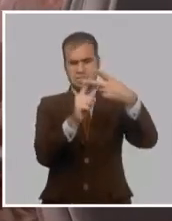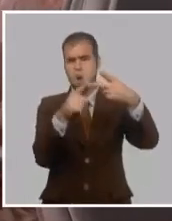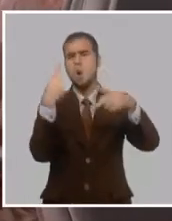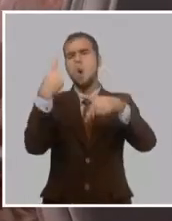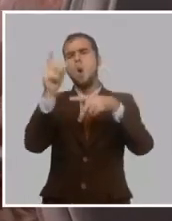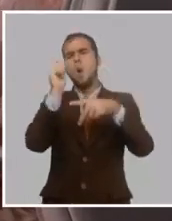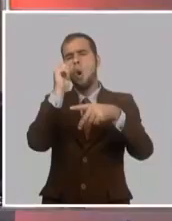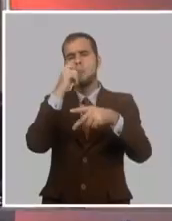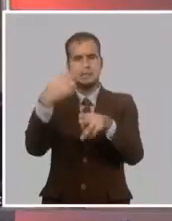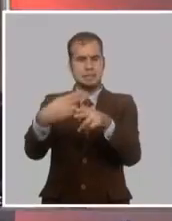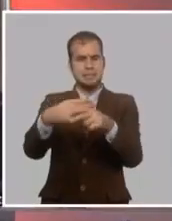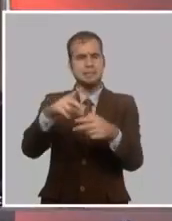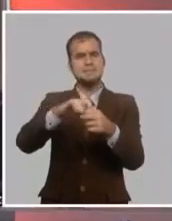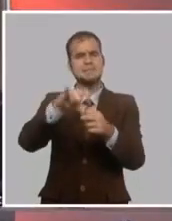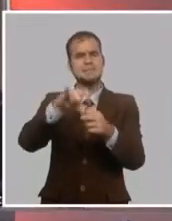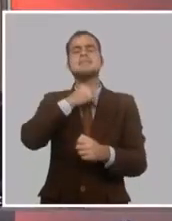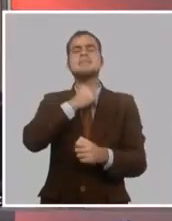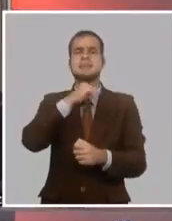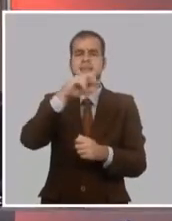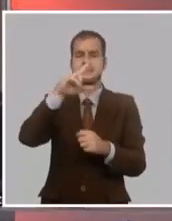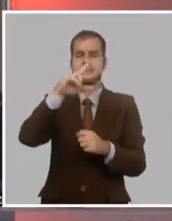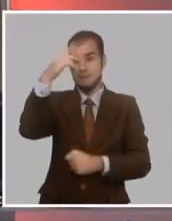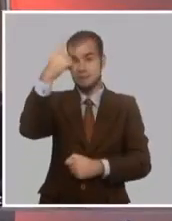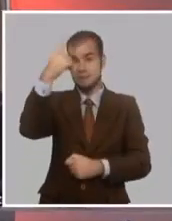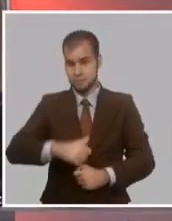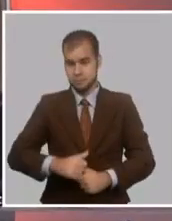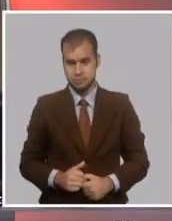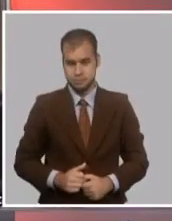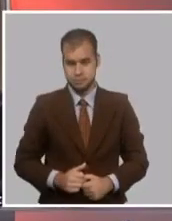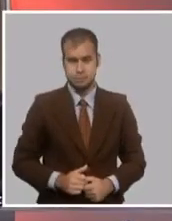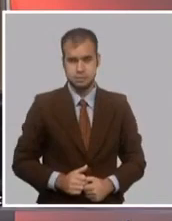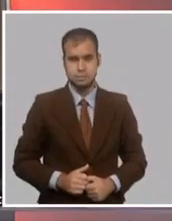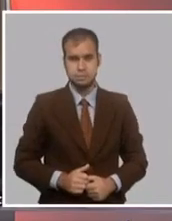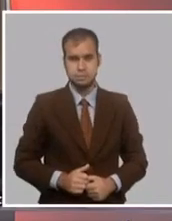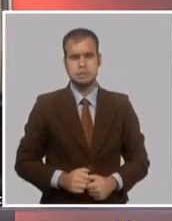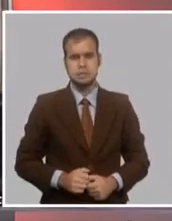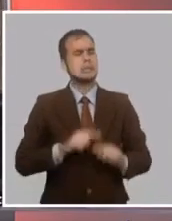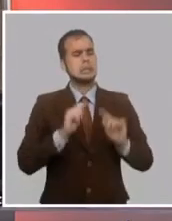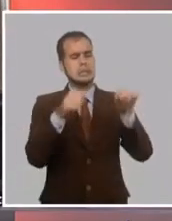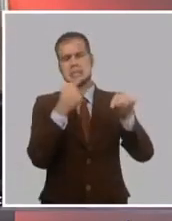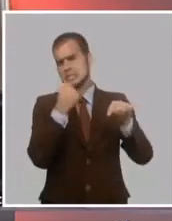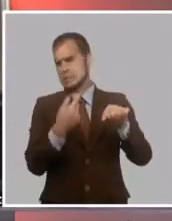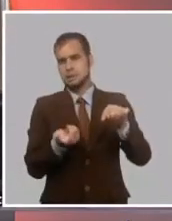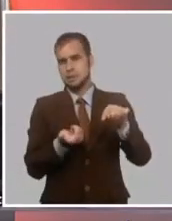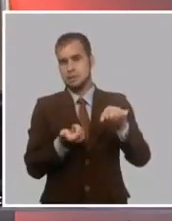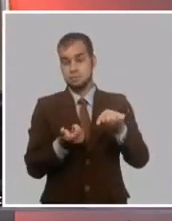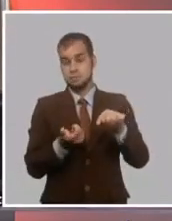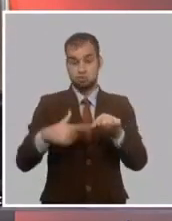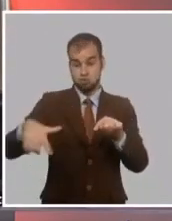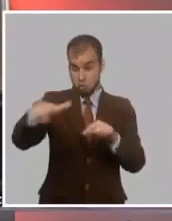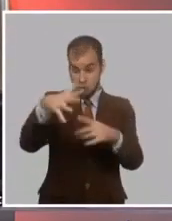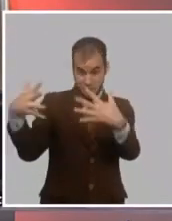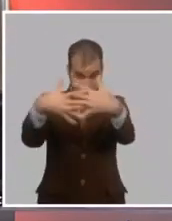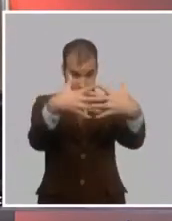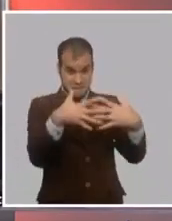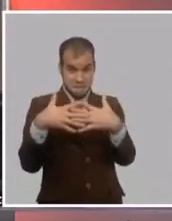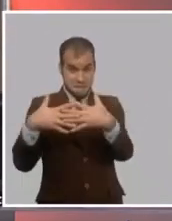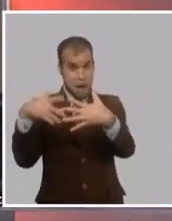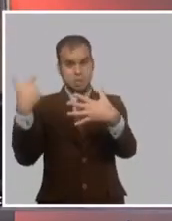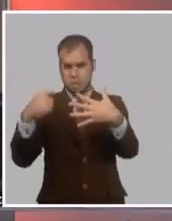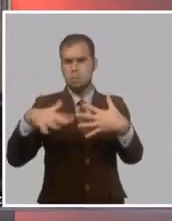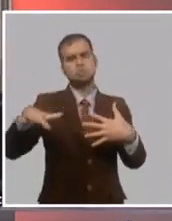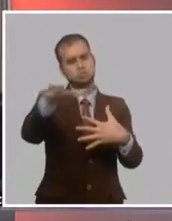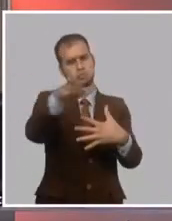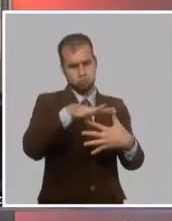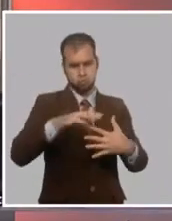Benjamín Guerra. Y lo movía más sobre la base de un principio de que esa unidad tenía que basarse en un ejercicio de democracia,